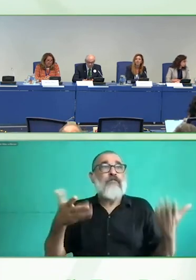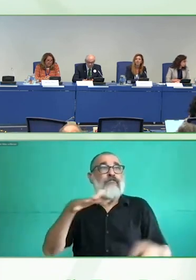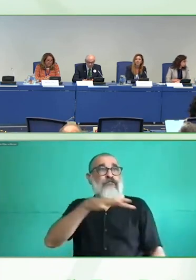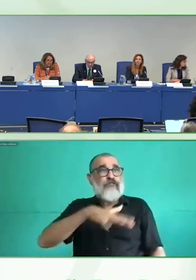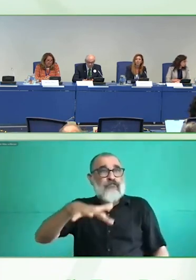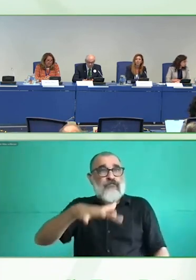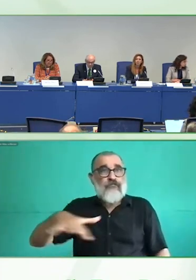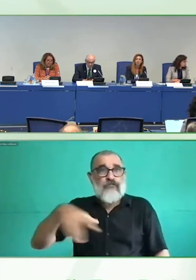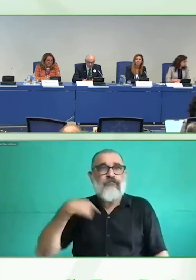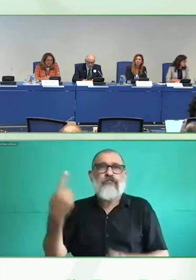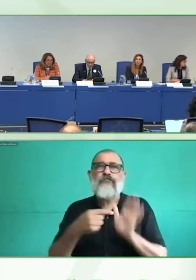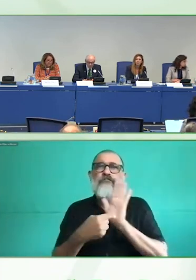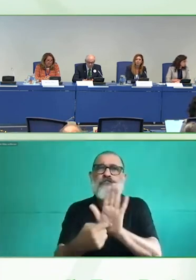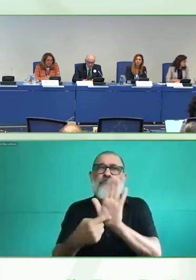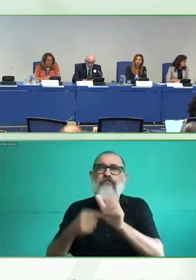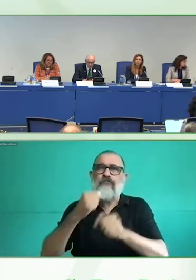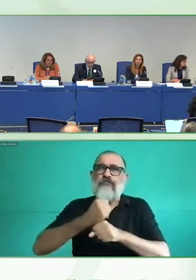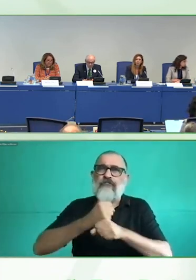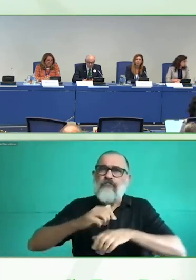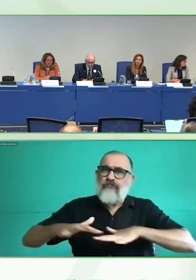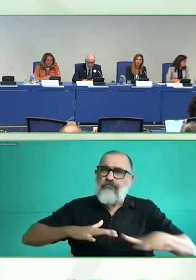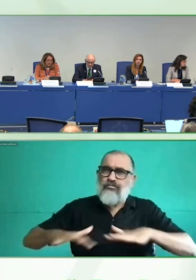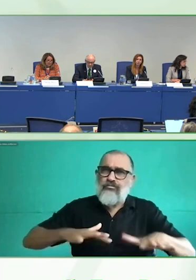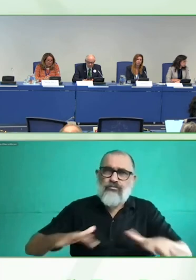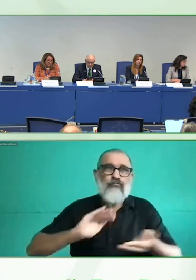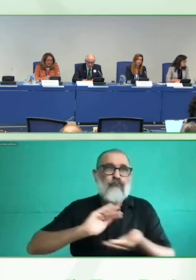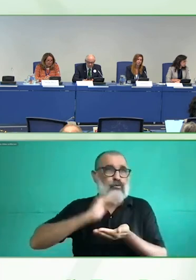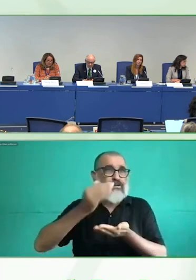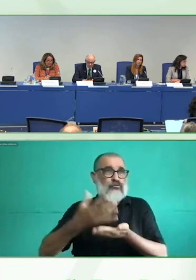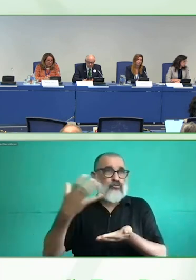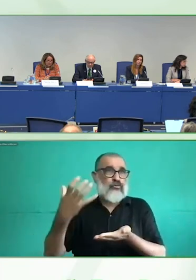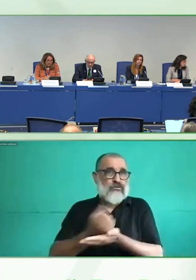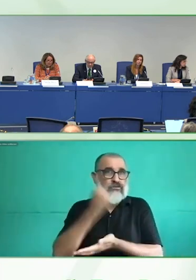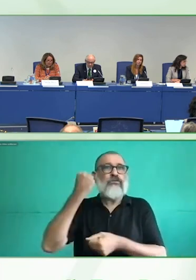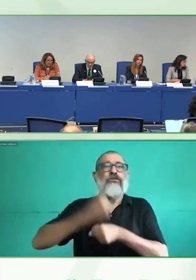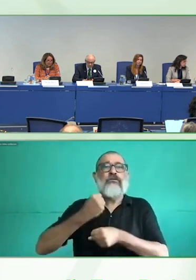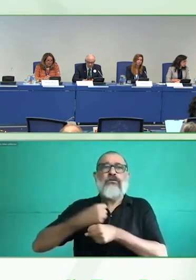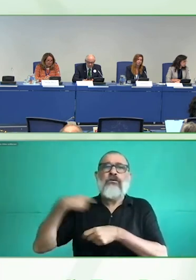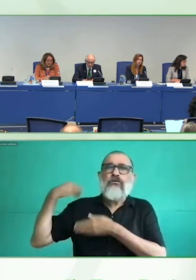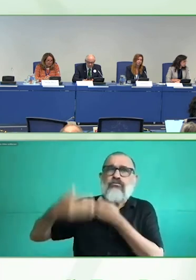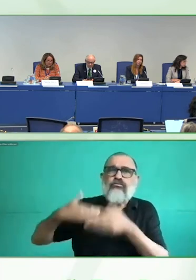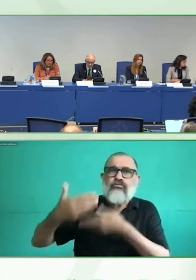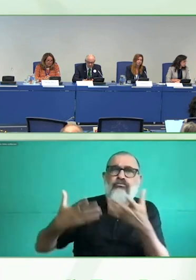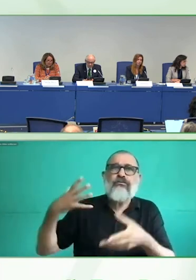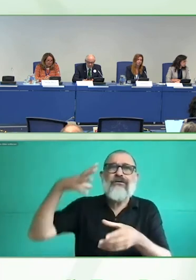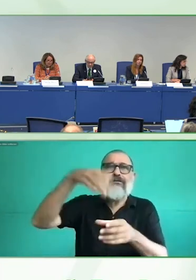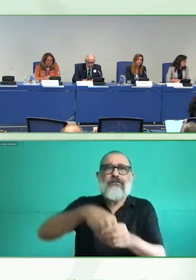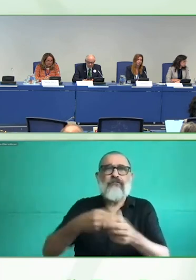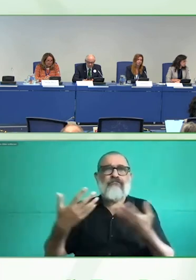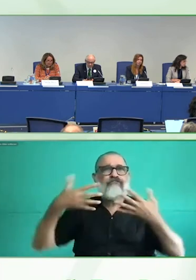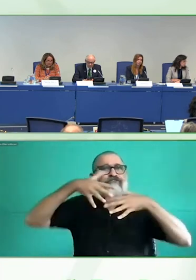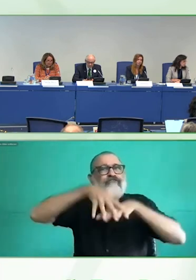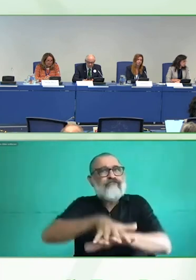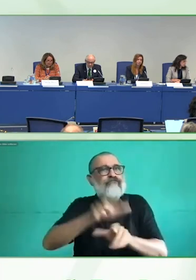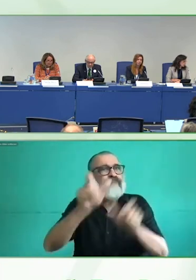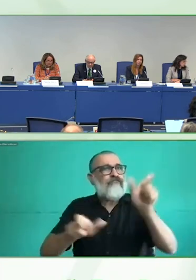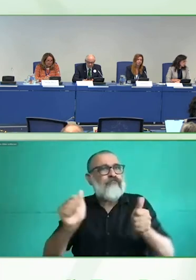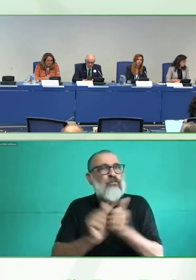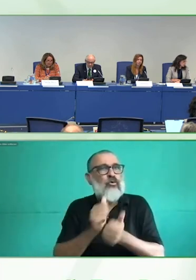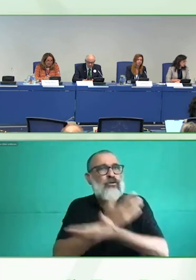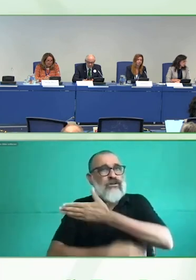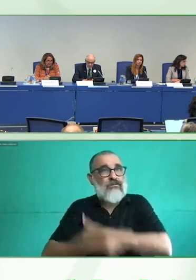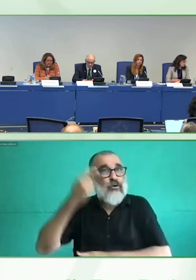y el mundo hispanoparlante se ha materializado en la realización de tres versiones de conferencias para esta región 2020, 2021 y